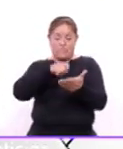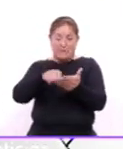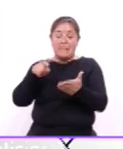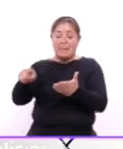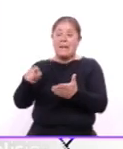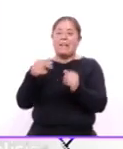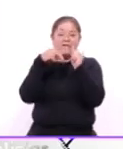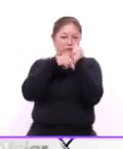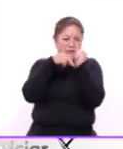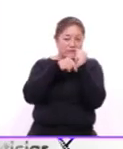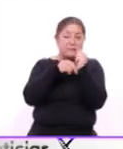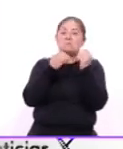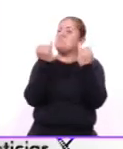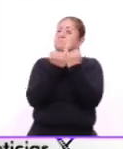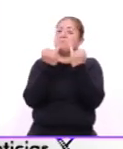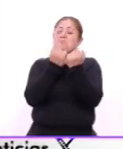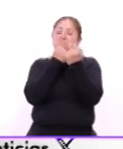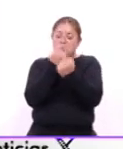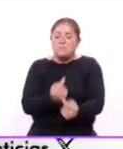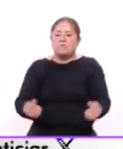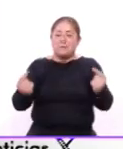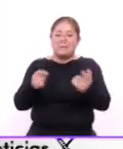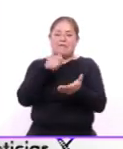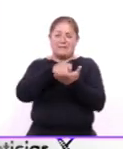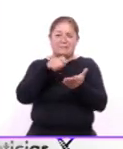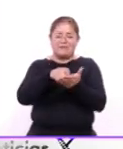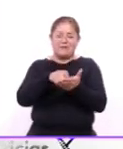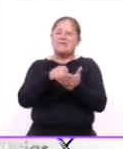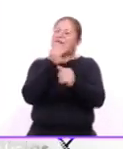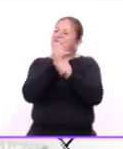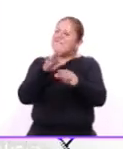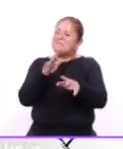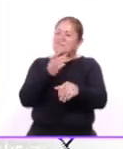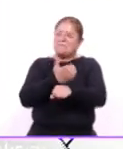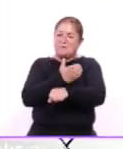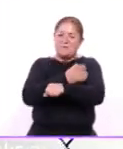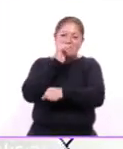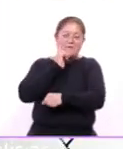obras infantiles? esta es una información de mi compañera Edith López